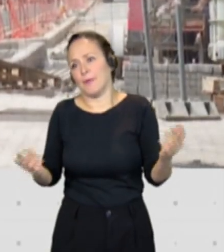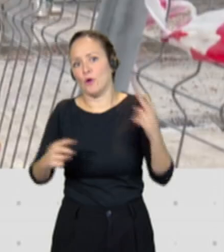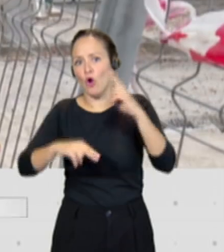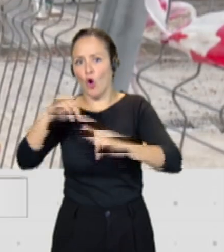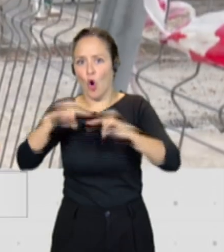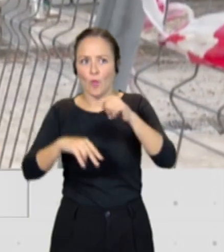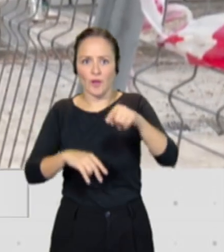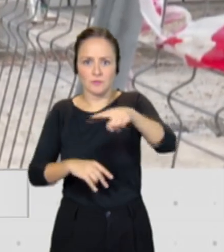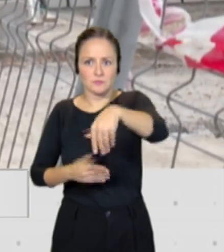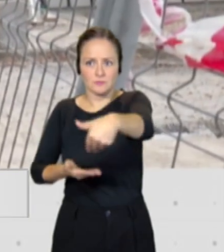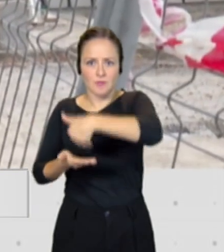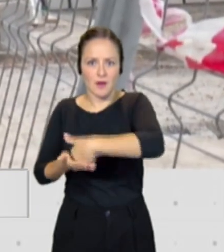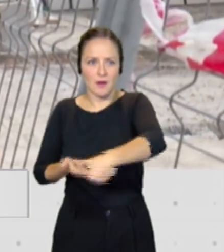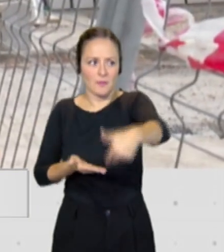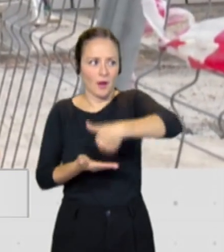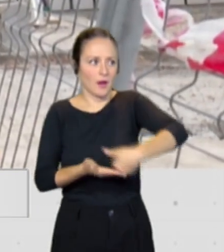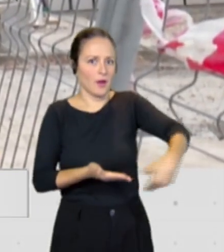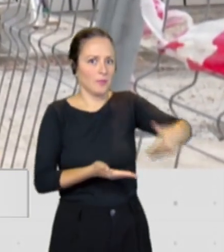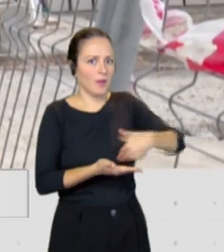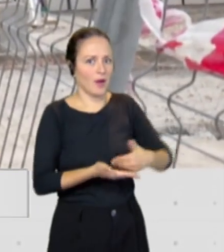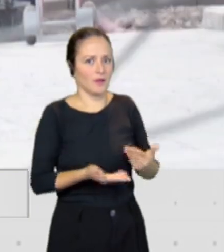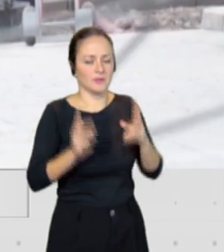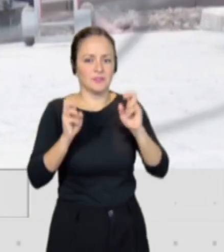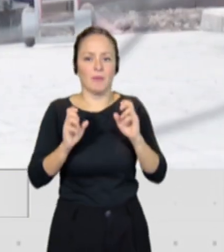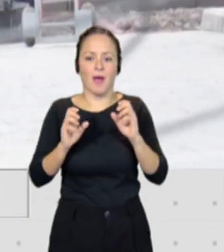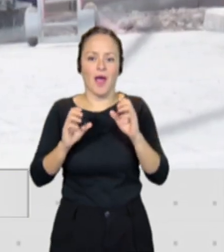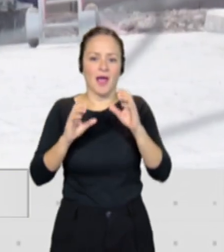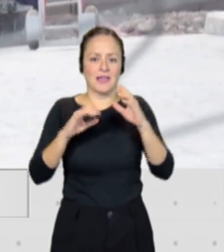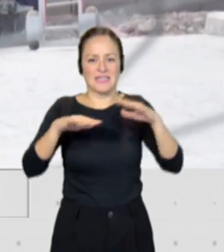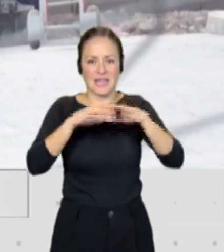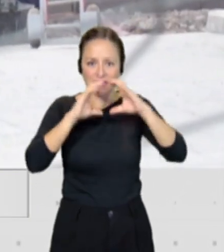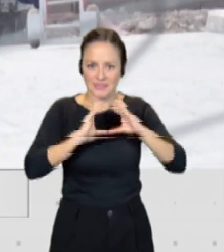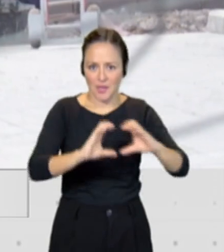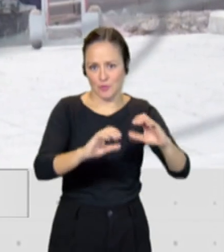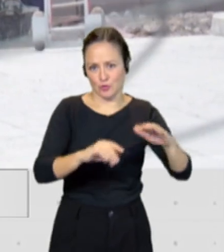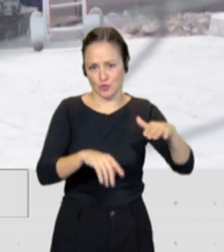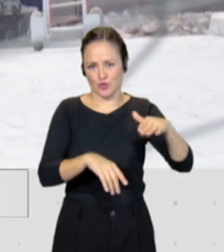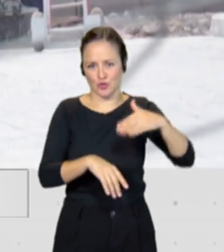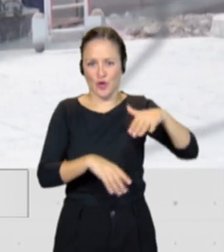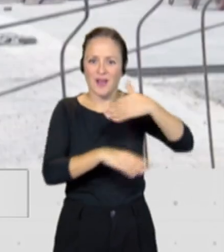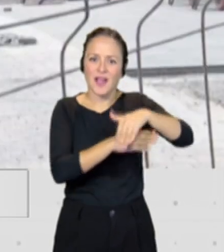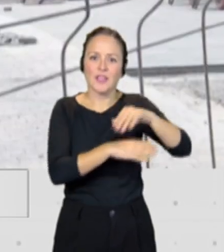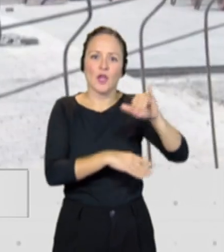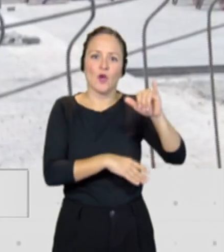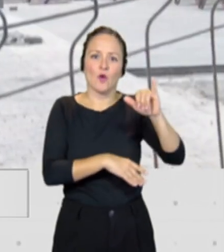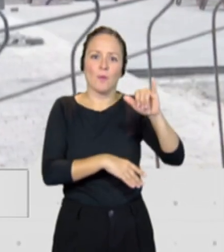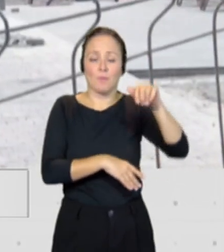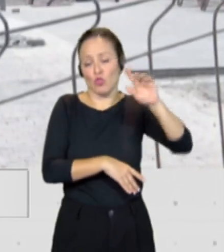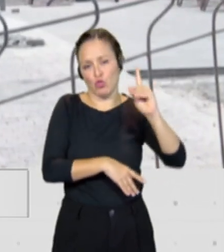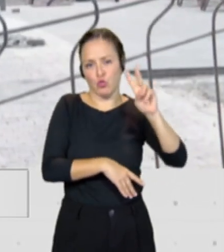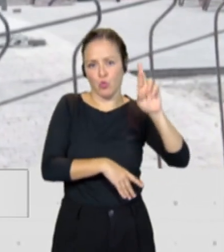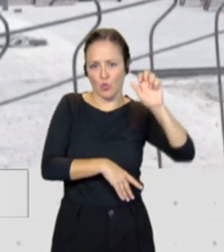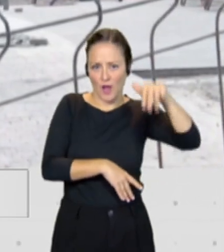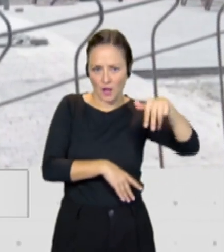muy demandadas. Cuando hablamos de la renovación de la red de saneamiento en la calle Juan Manuel Durán, estamos hablando de una obra imprescindible